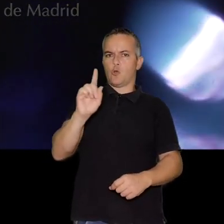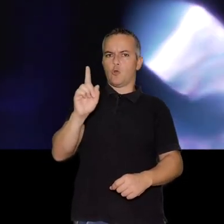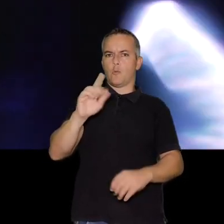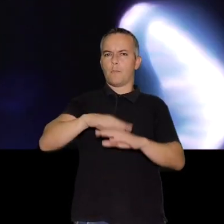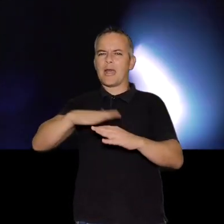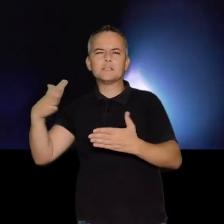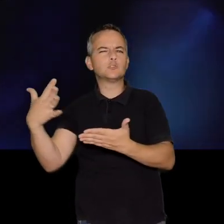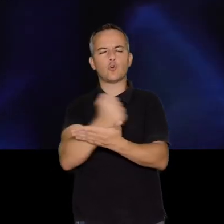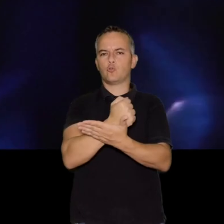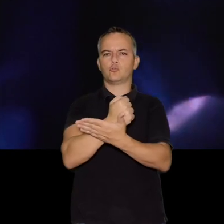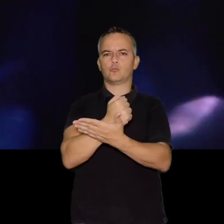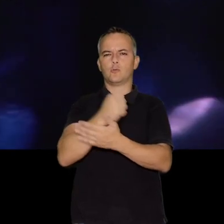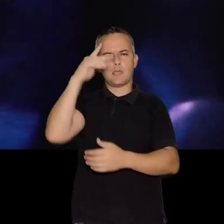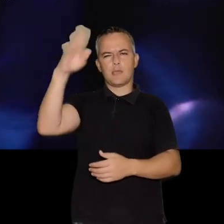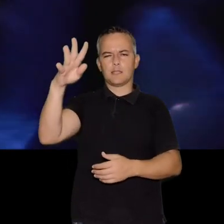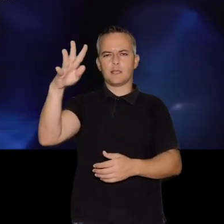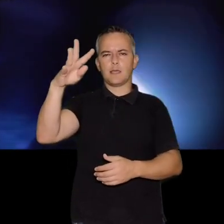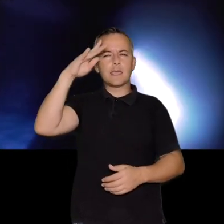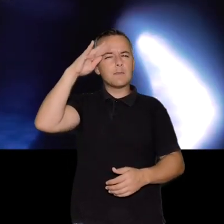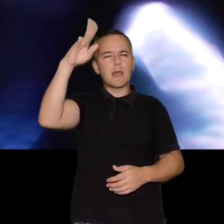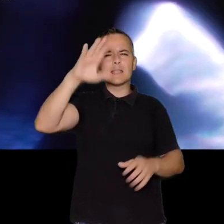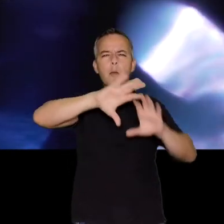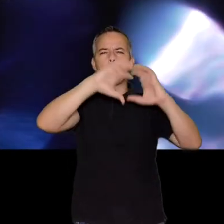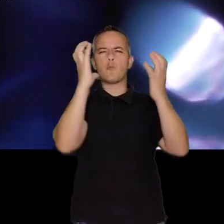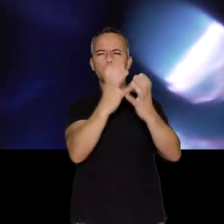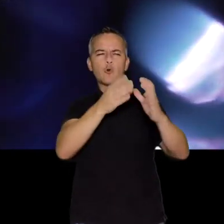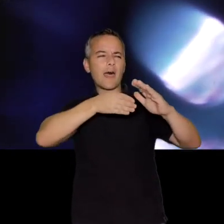Imagina un mundo accesible.